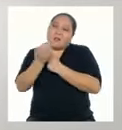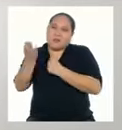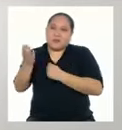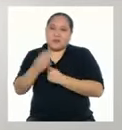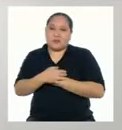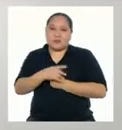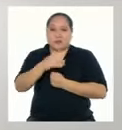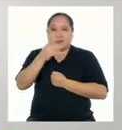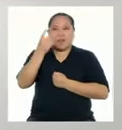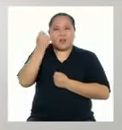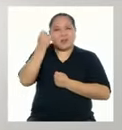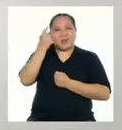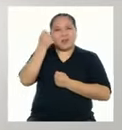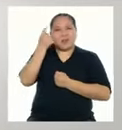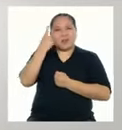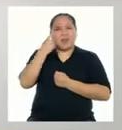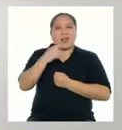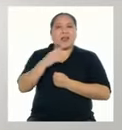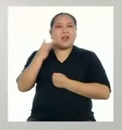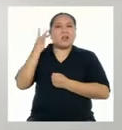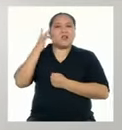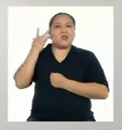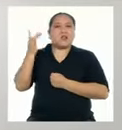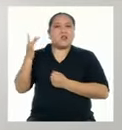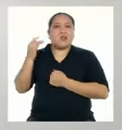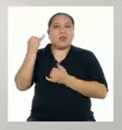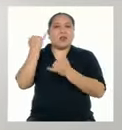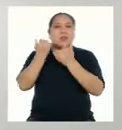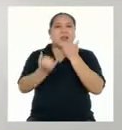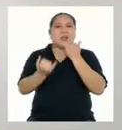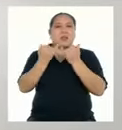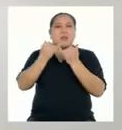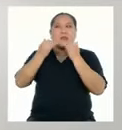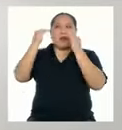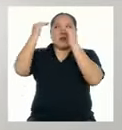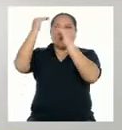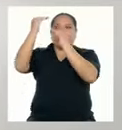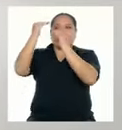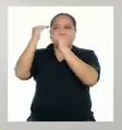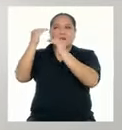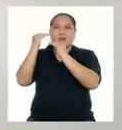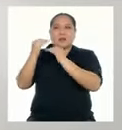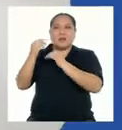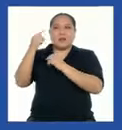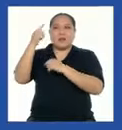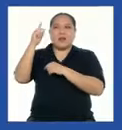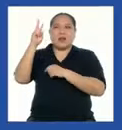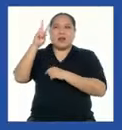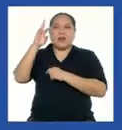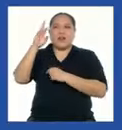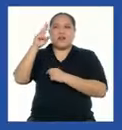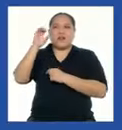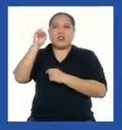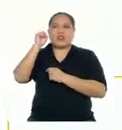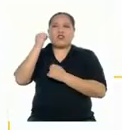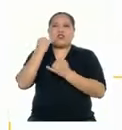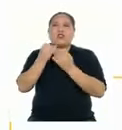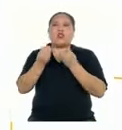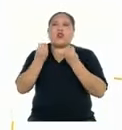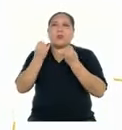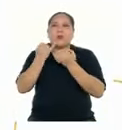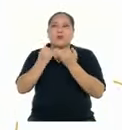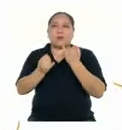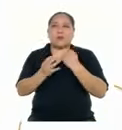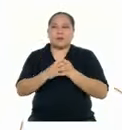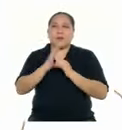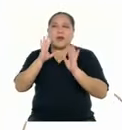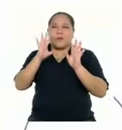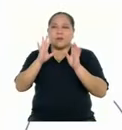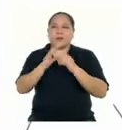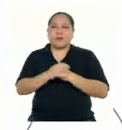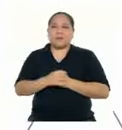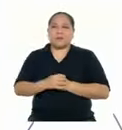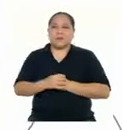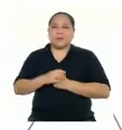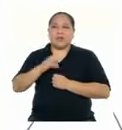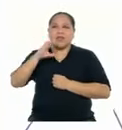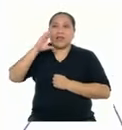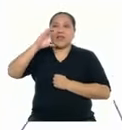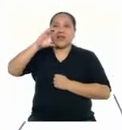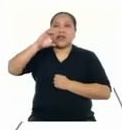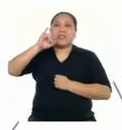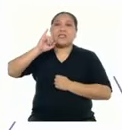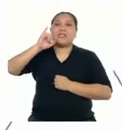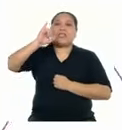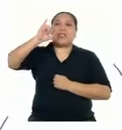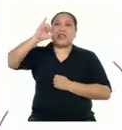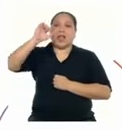identificar el sonido en el cual acaba cada verso de la primera estrofa? A ver, dice